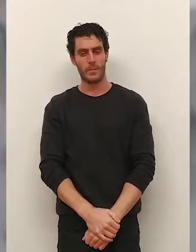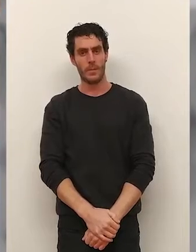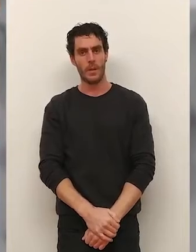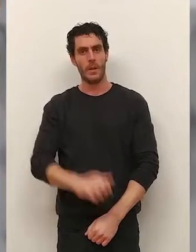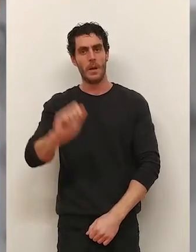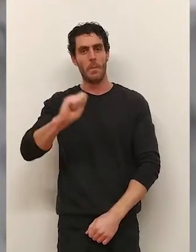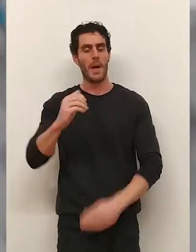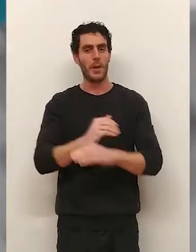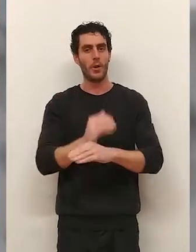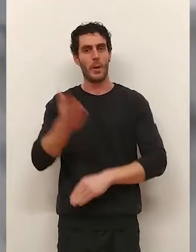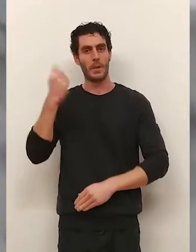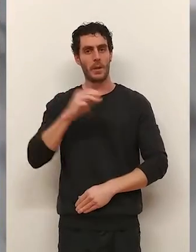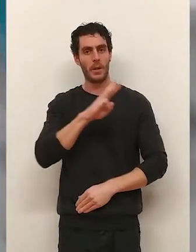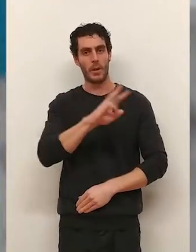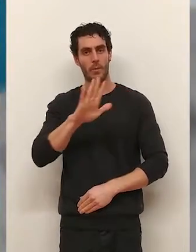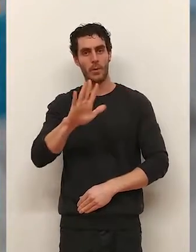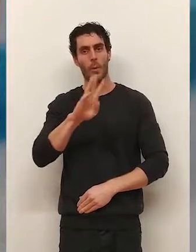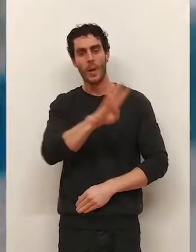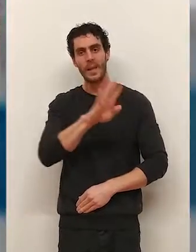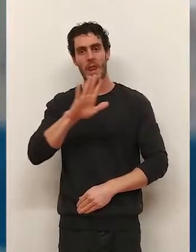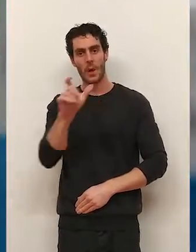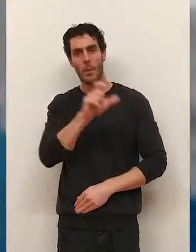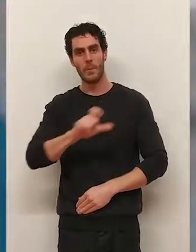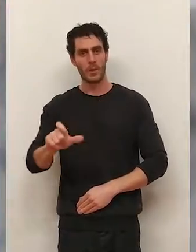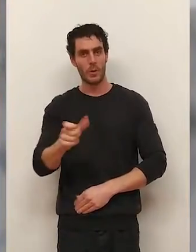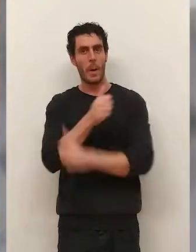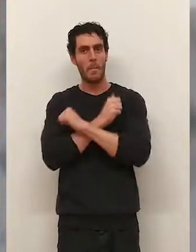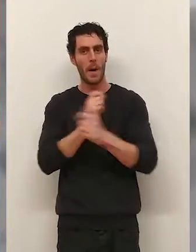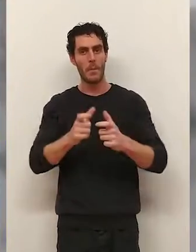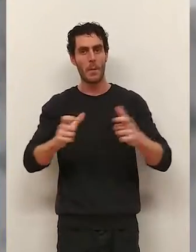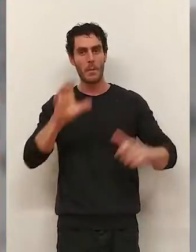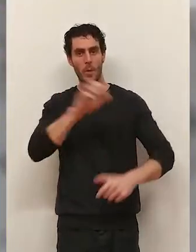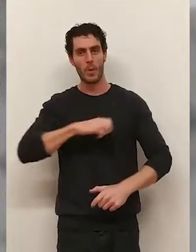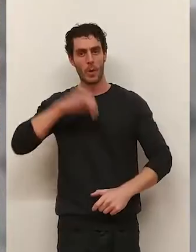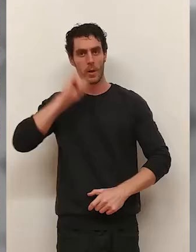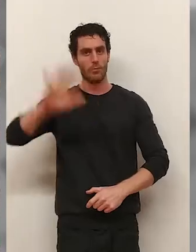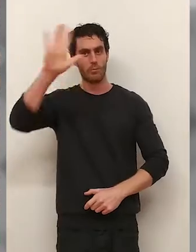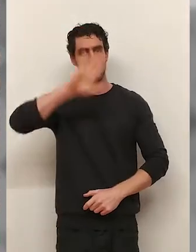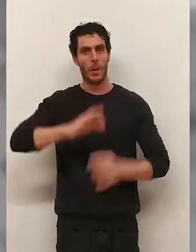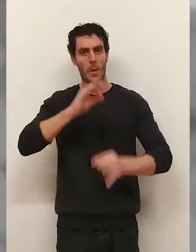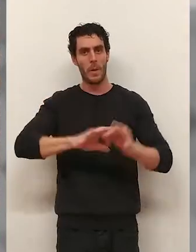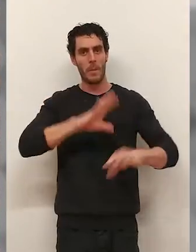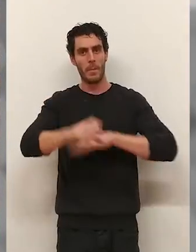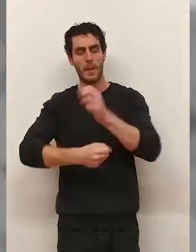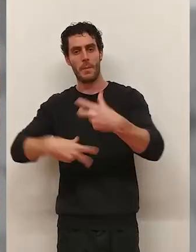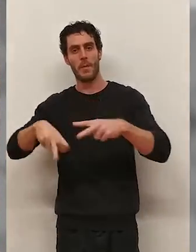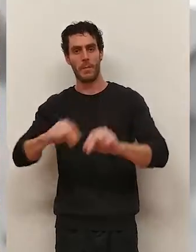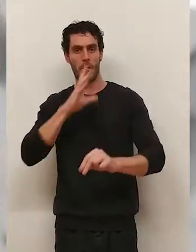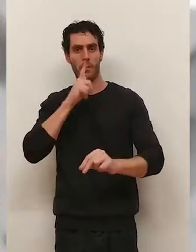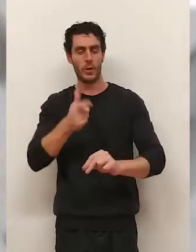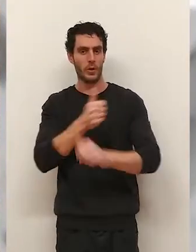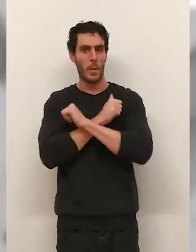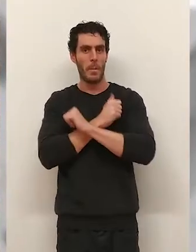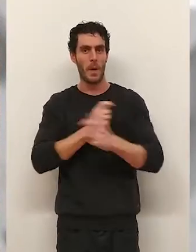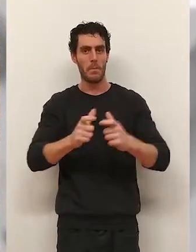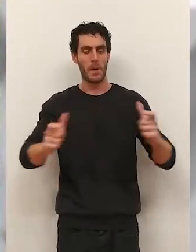A lo largo del pasado mes de octubre, 345 personas pasaron a incrementar las listas del desempleo en la comunidad. El fin de la vendimia fue el principal detonante de